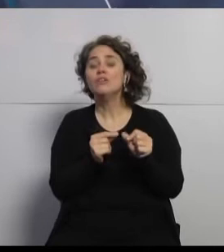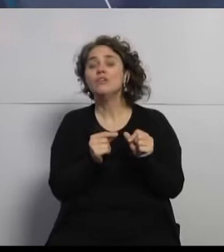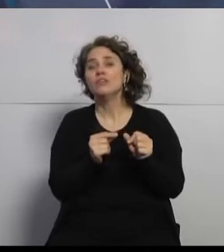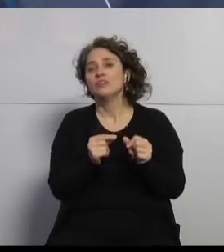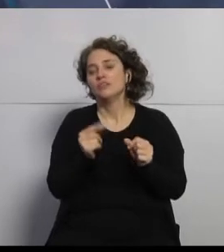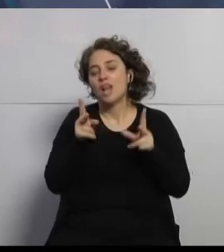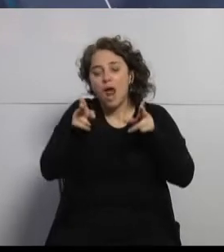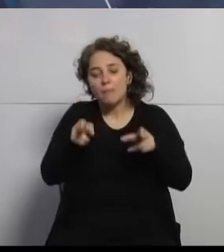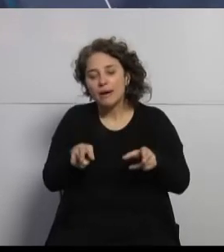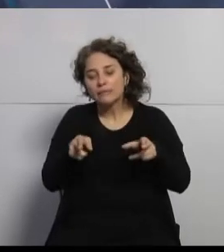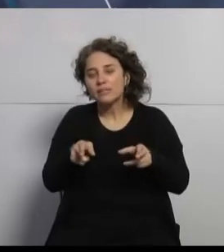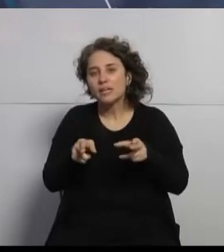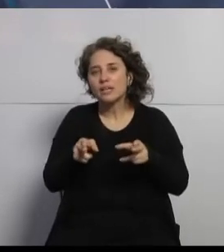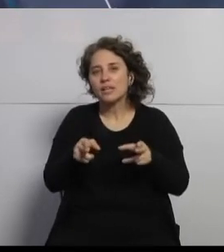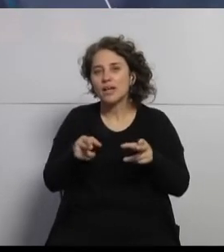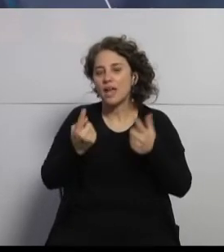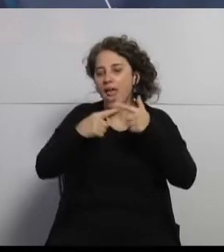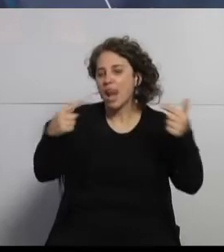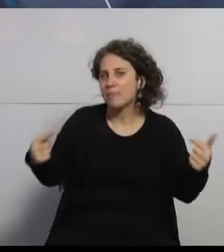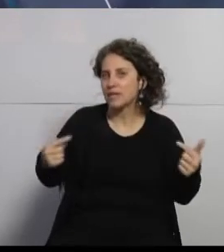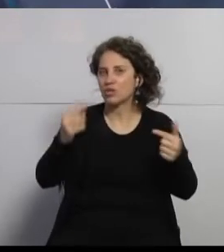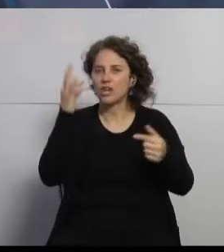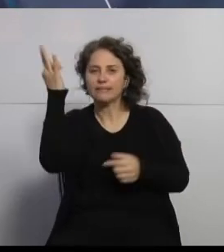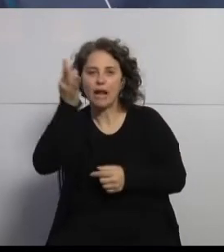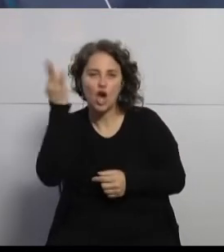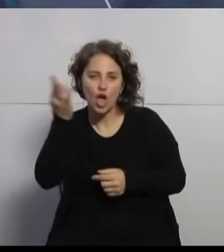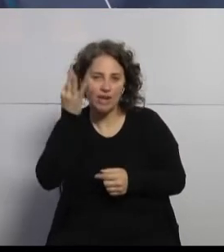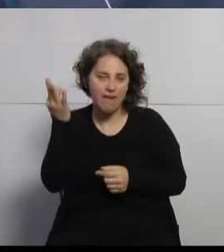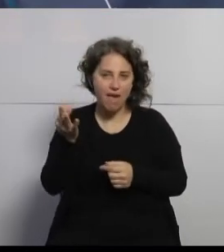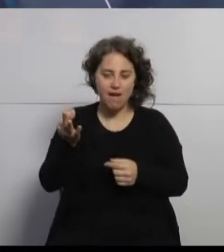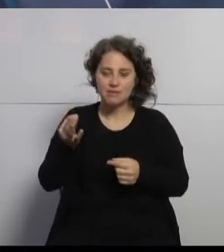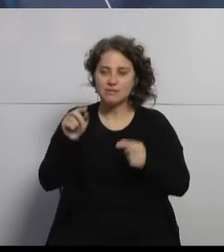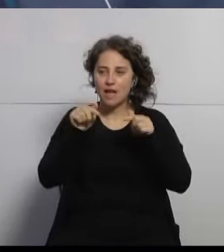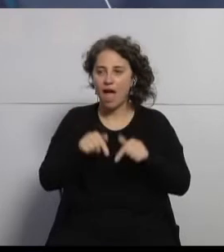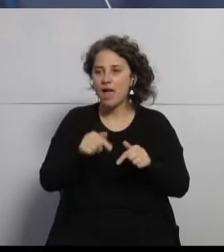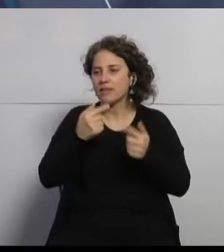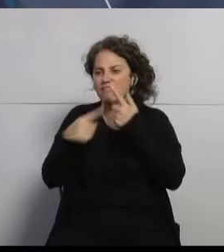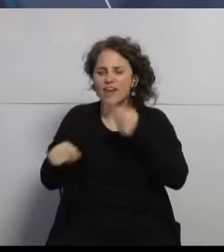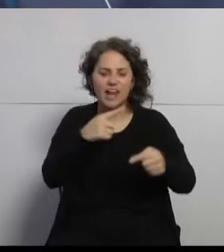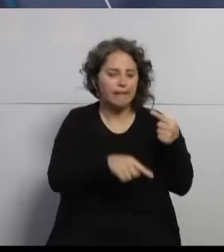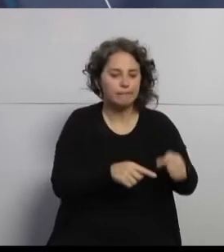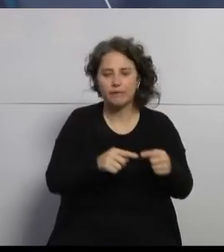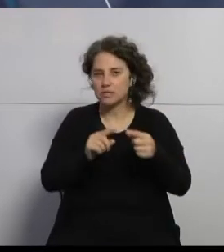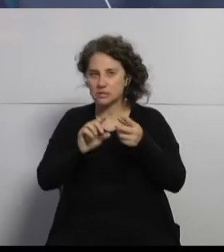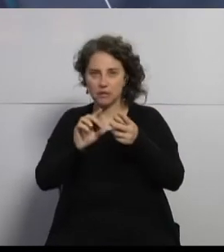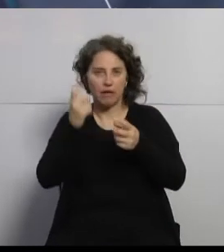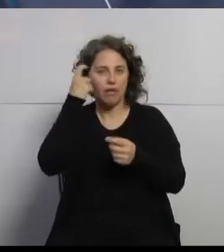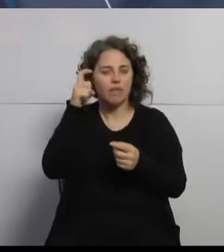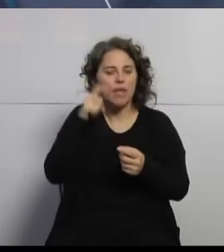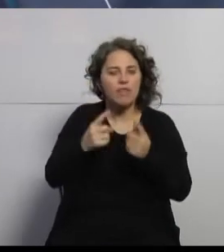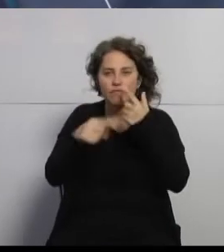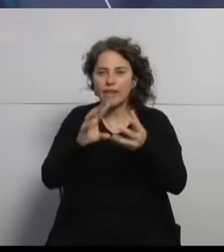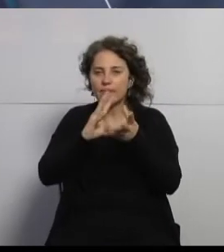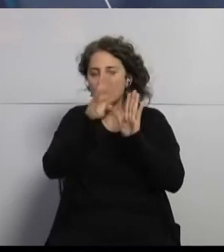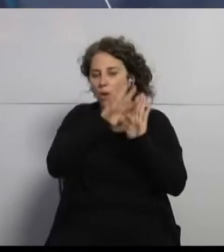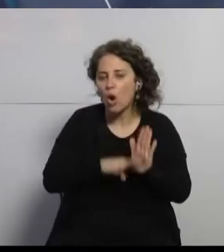En la parte digamos de elementos y de tecnologías pues hay aceleradores bots y demás. Hay